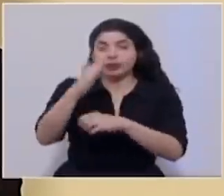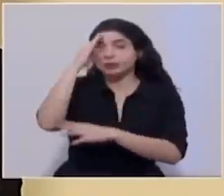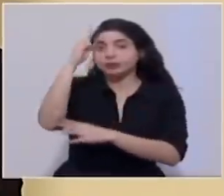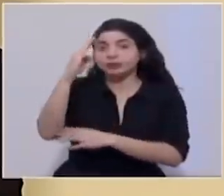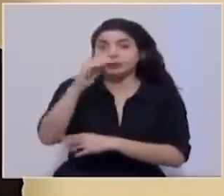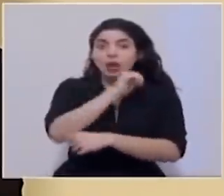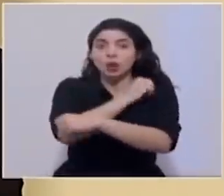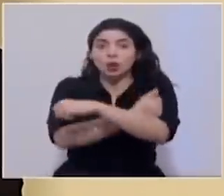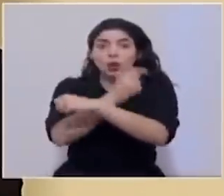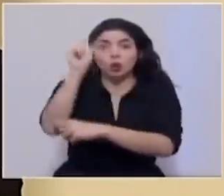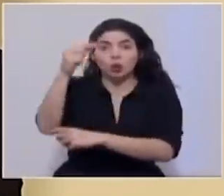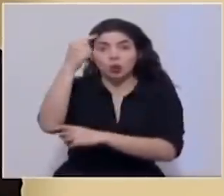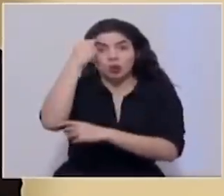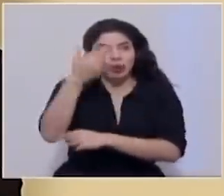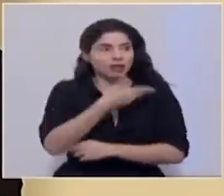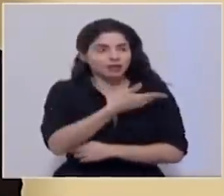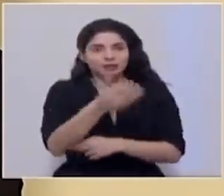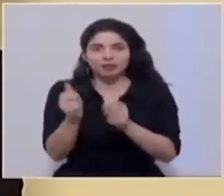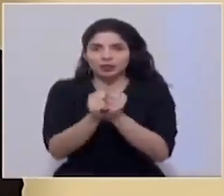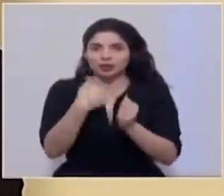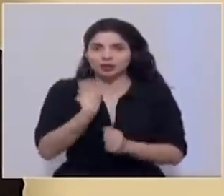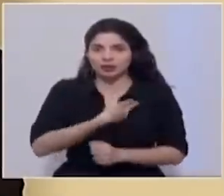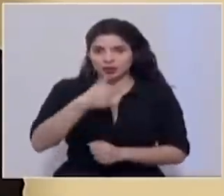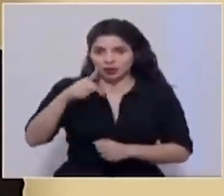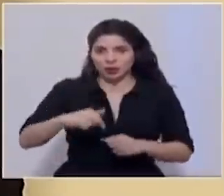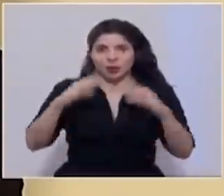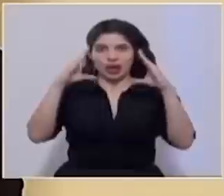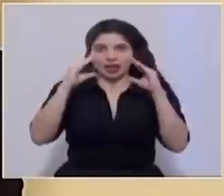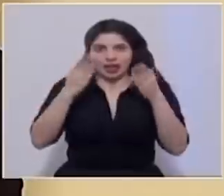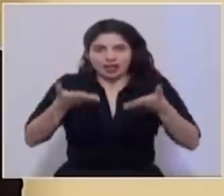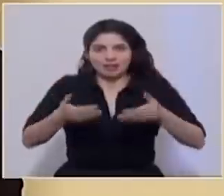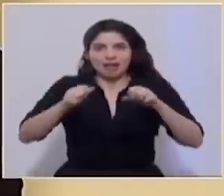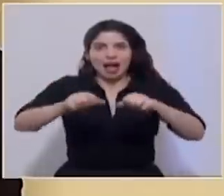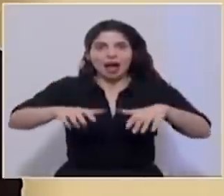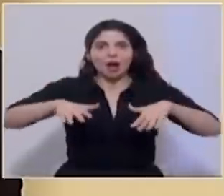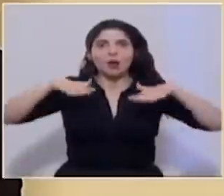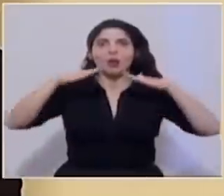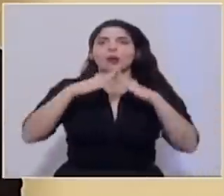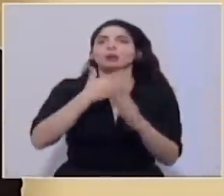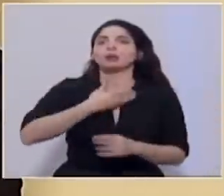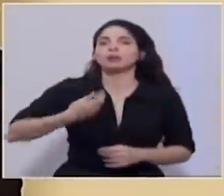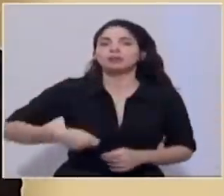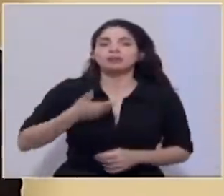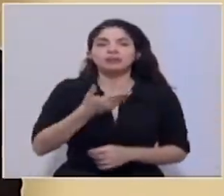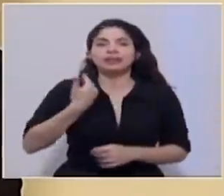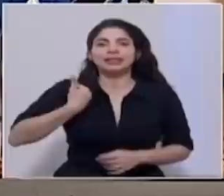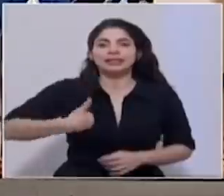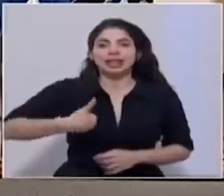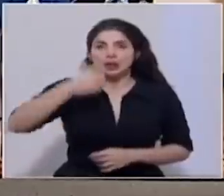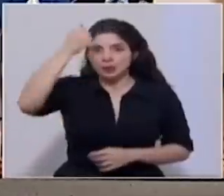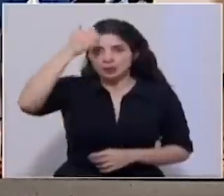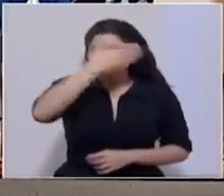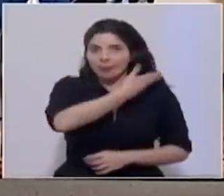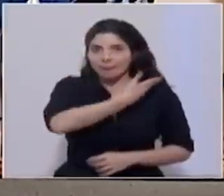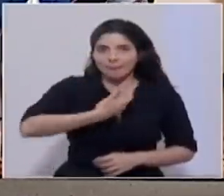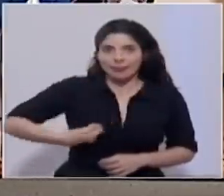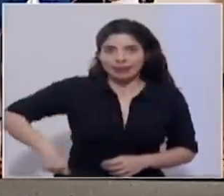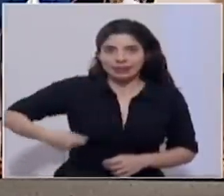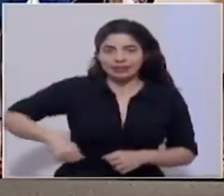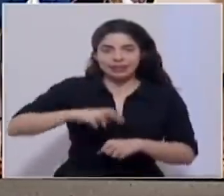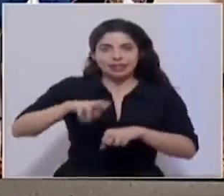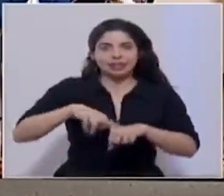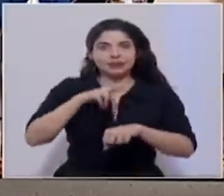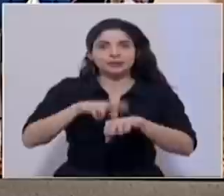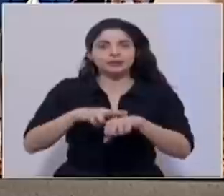a las autoridades de gobierno que nos acompañan esta tarde en el auditorio de Casa Presidencial, señor Carlos Alvarado, presidente de la